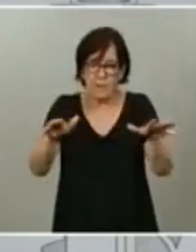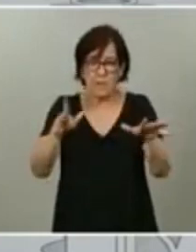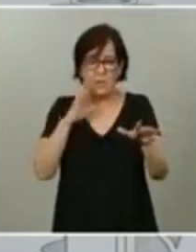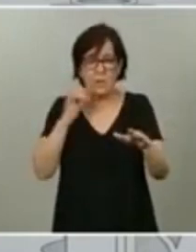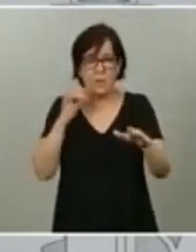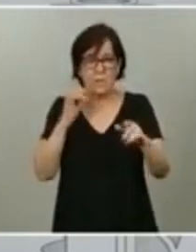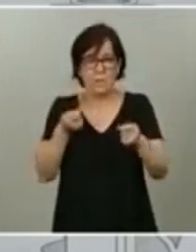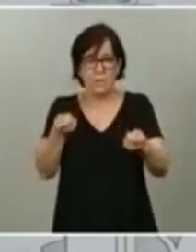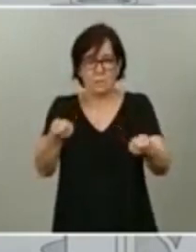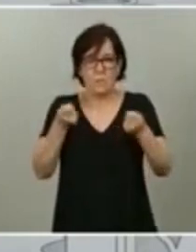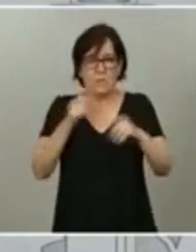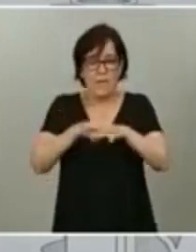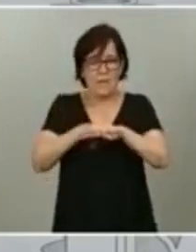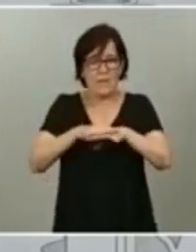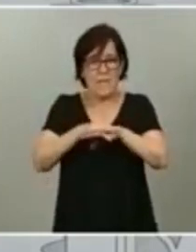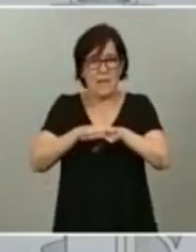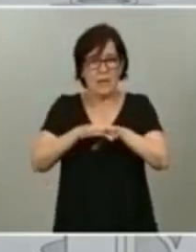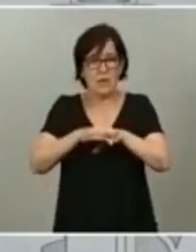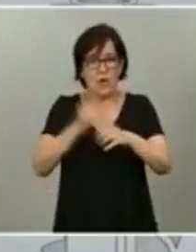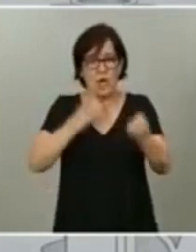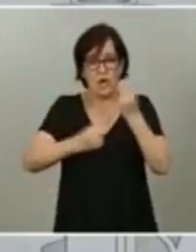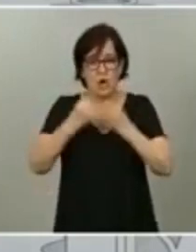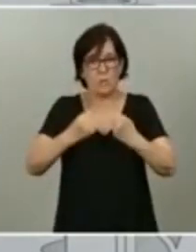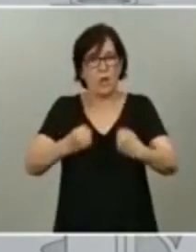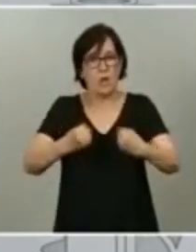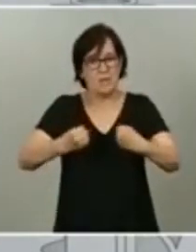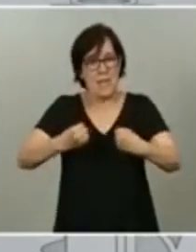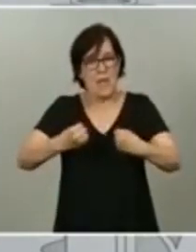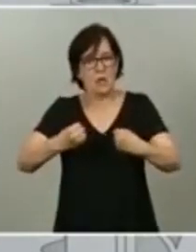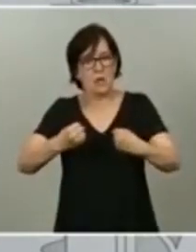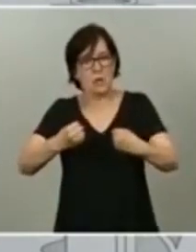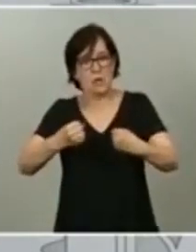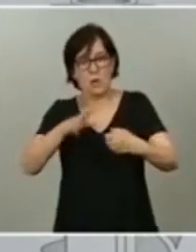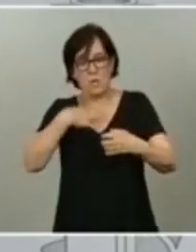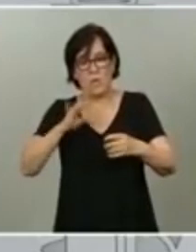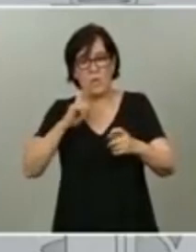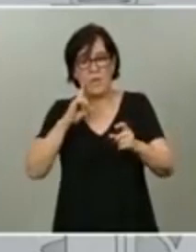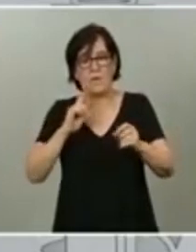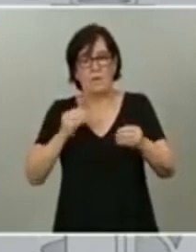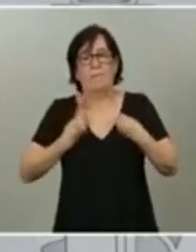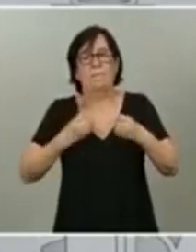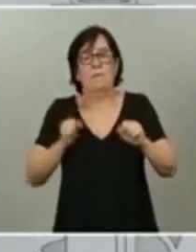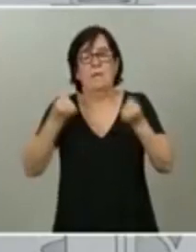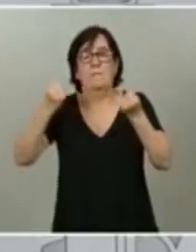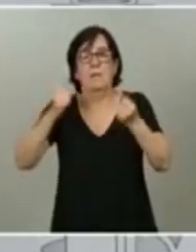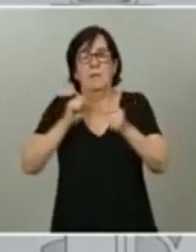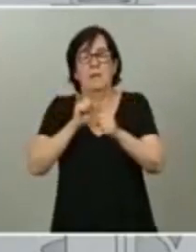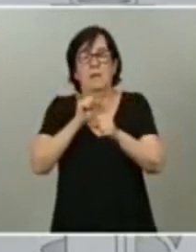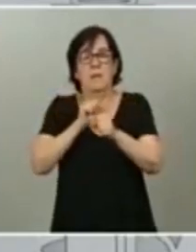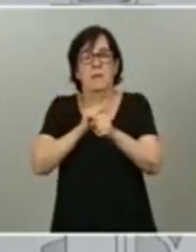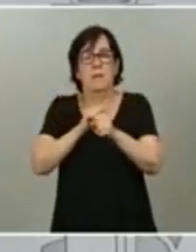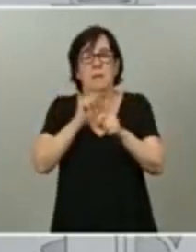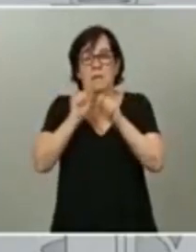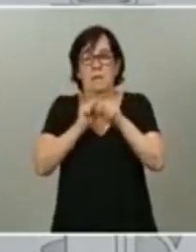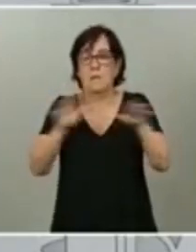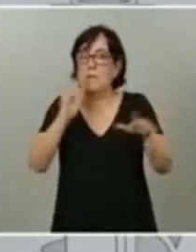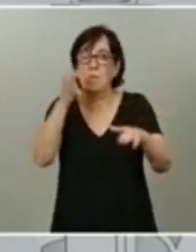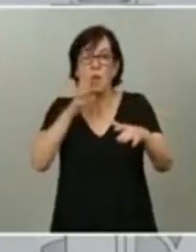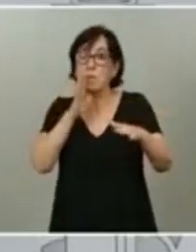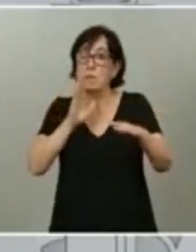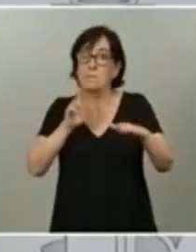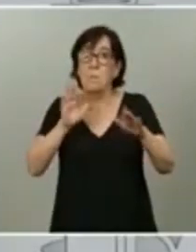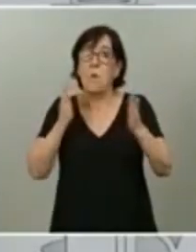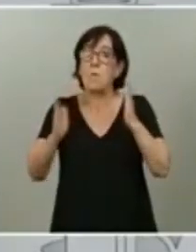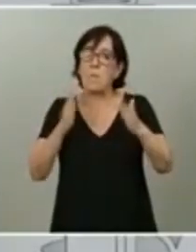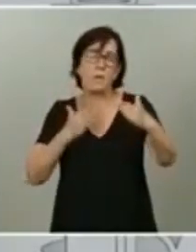económico que estaba sano para que se pudiera sobrevivir después de la pandemia, pero que tuvimos que congelar entonces. Tuvimos también